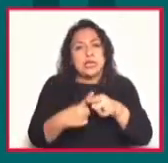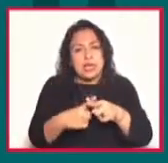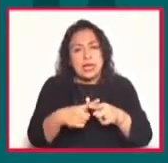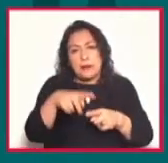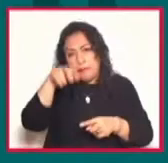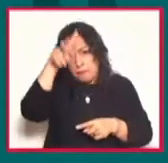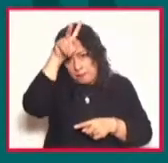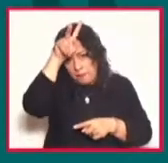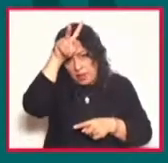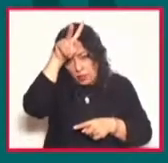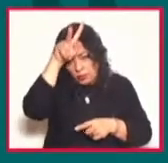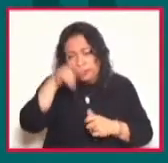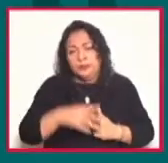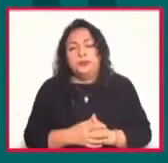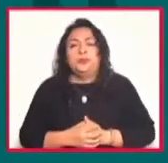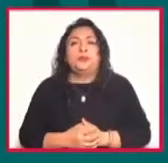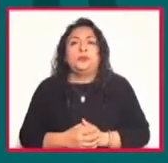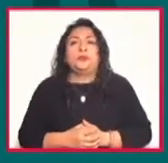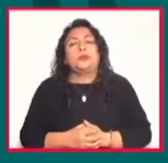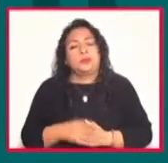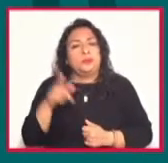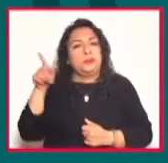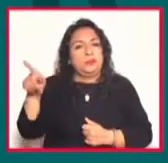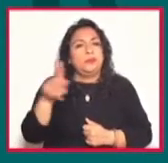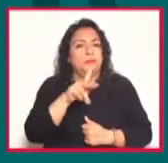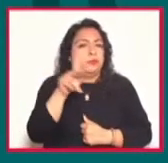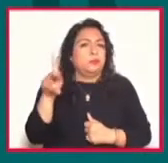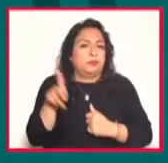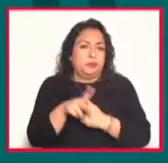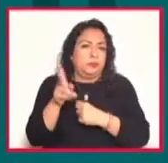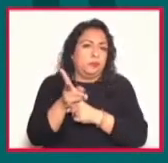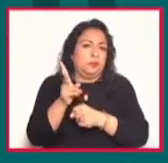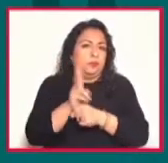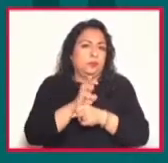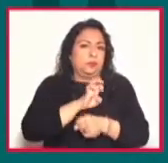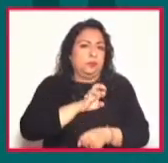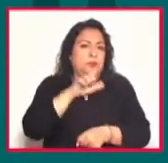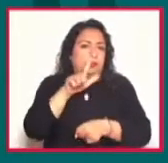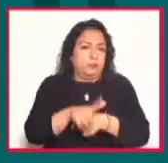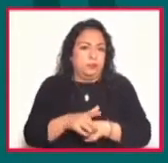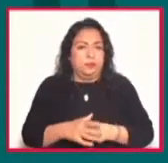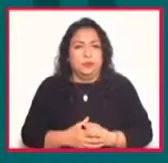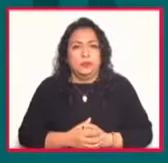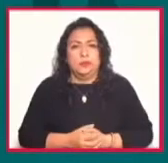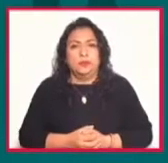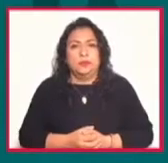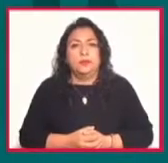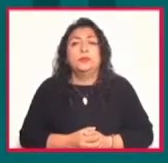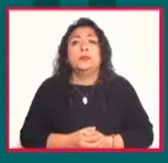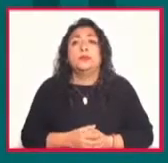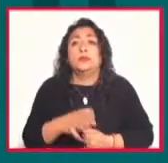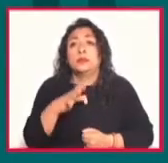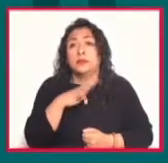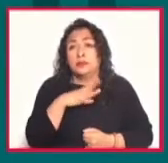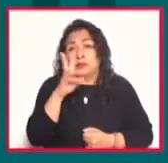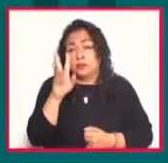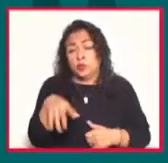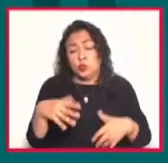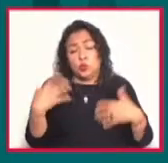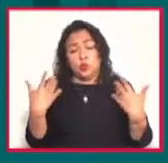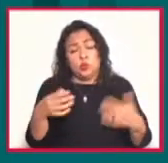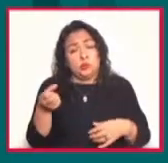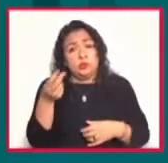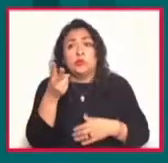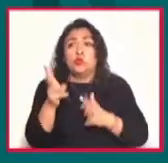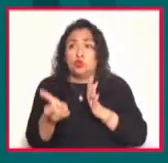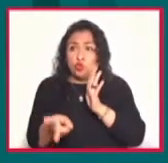como país invitado de honor en esta ocasión. Tendremos el enorme privilegio de volver a